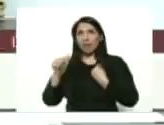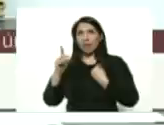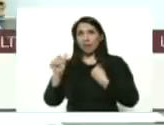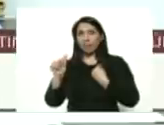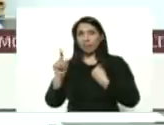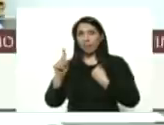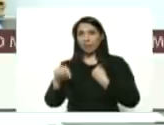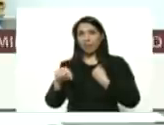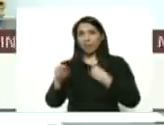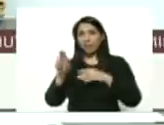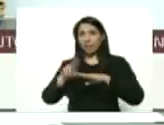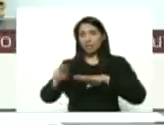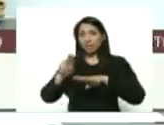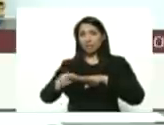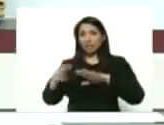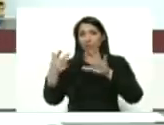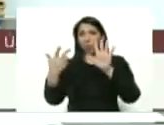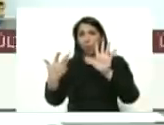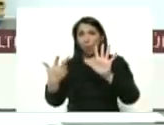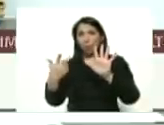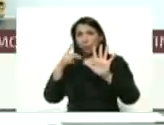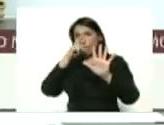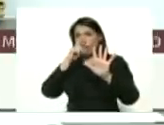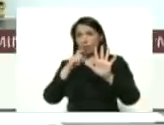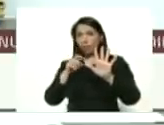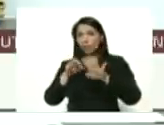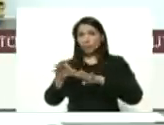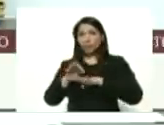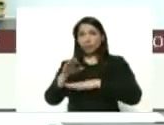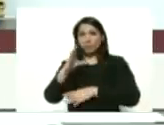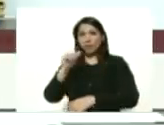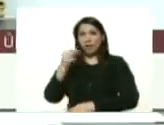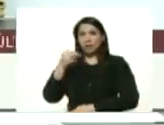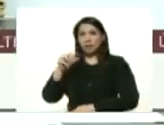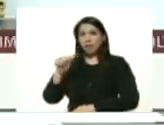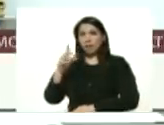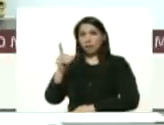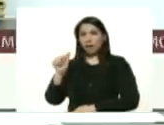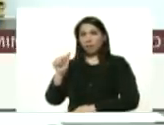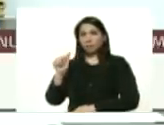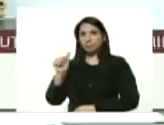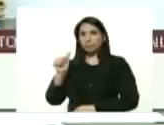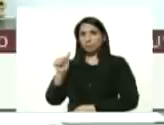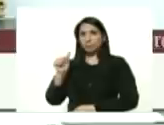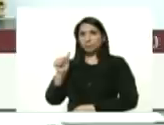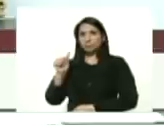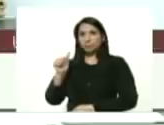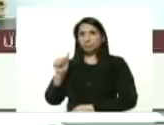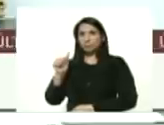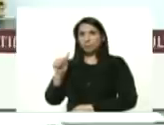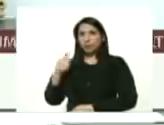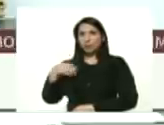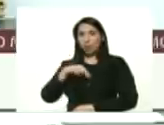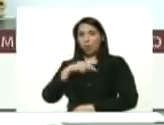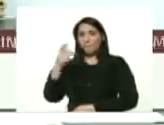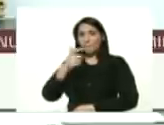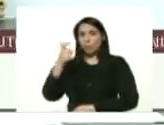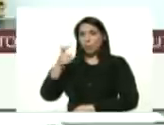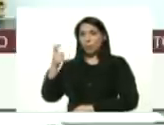niño de 8 años municipio La Cañada de Urdaneta estamos buscando